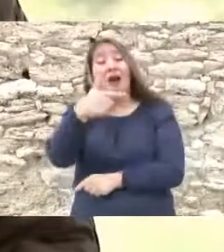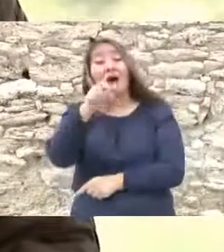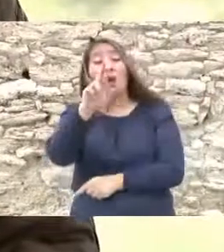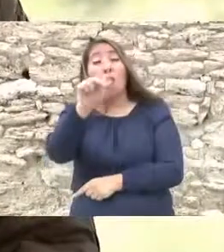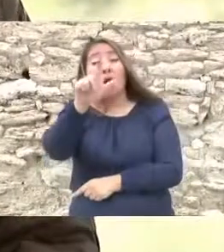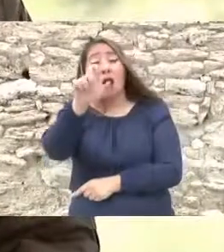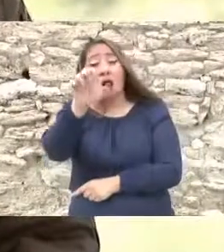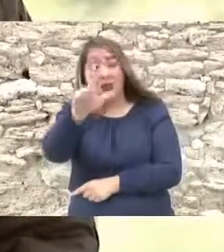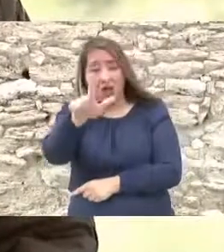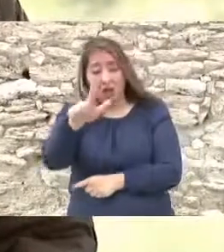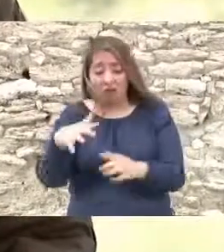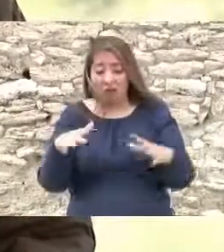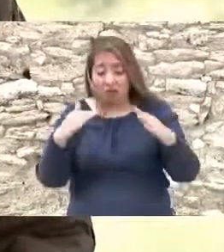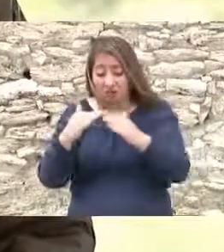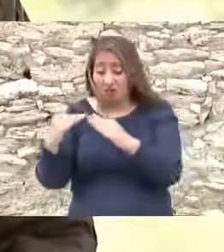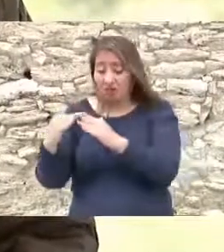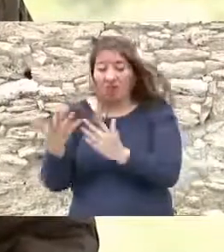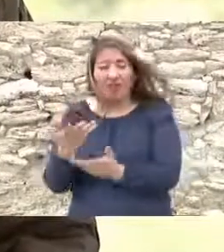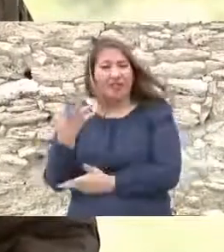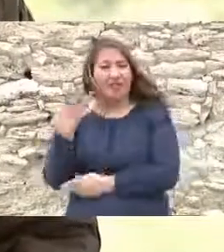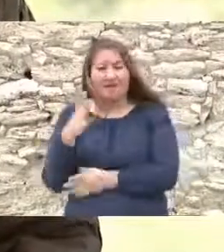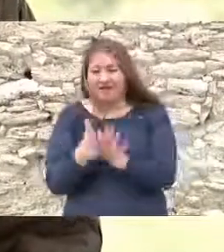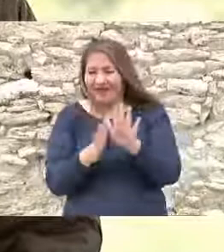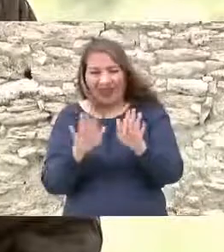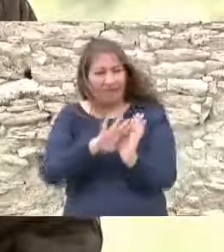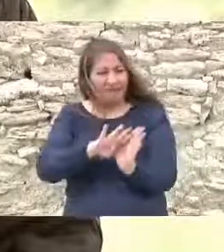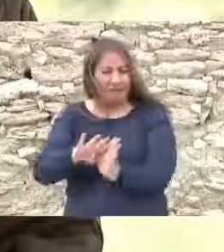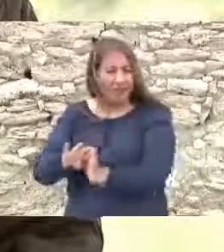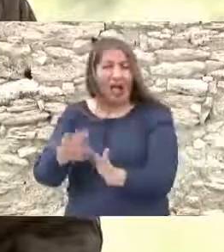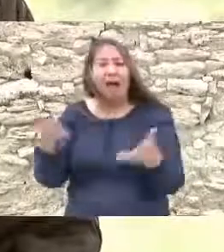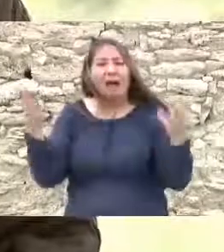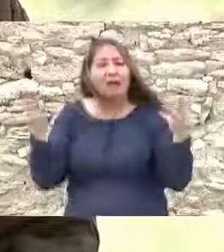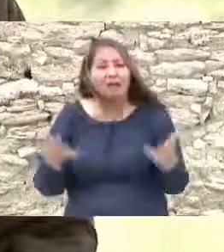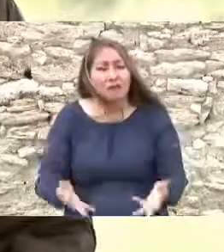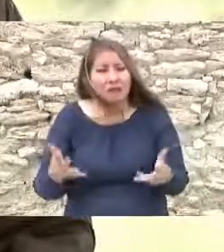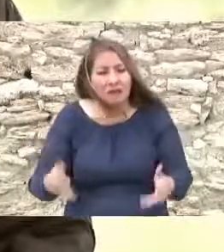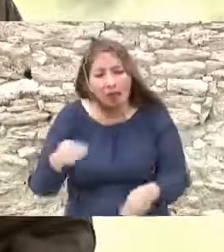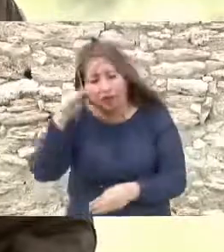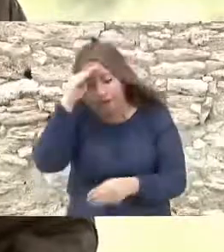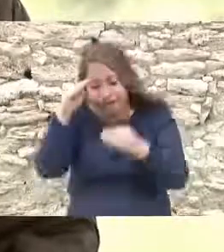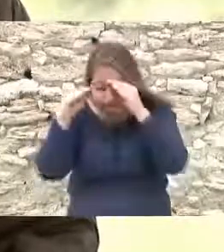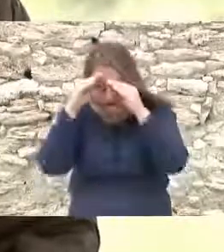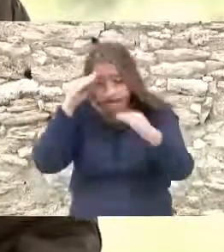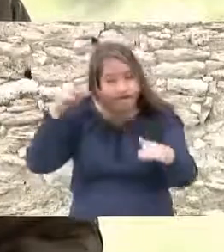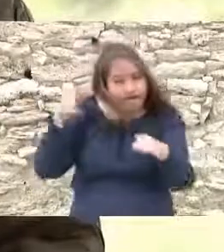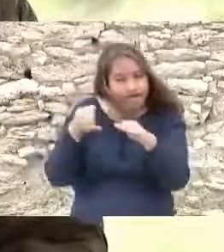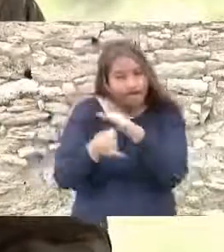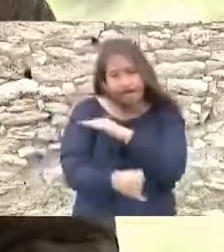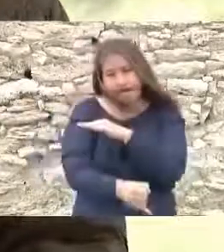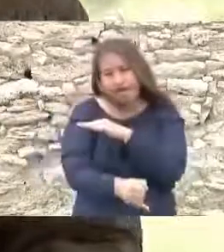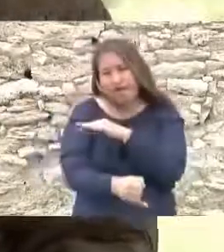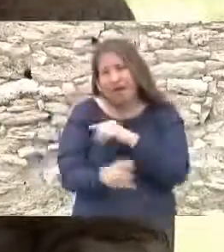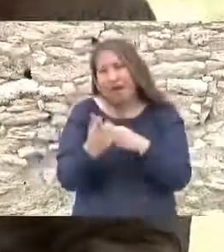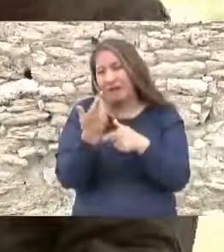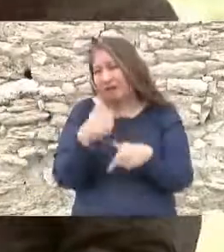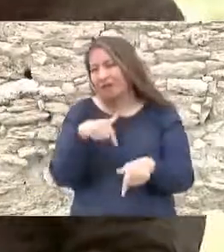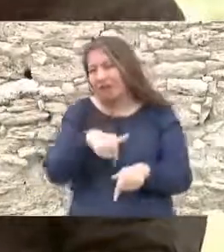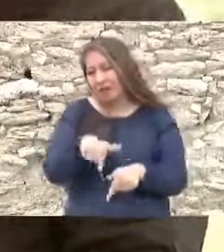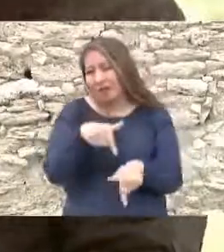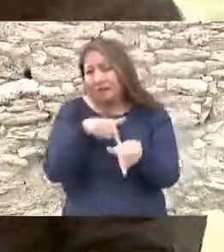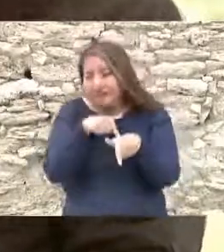tenemos que hacer conciencia para que se sigan